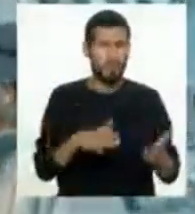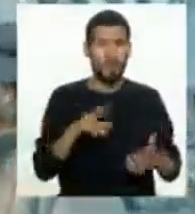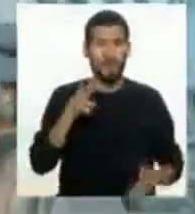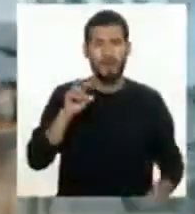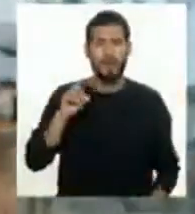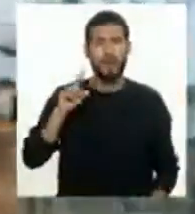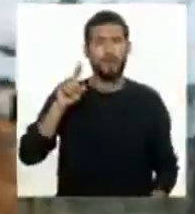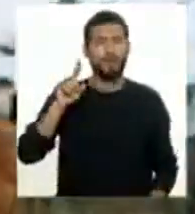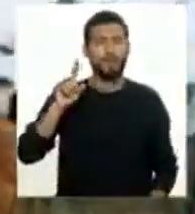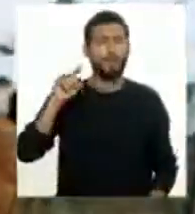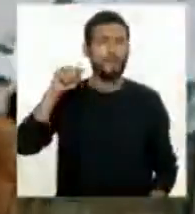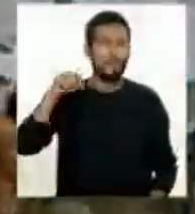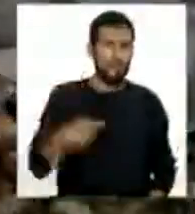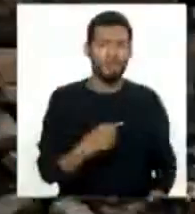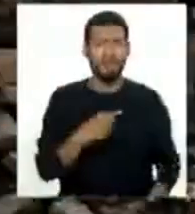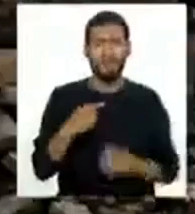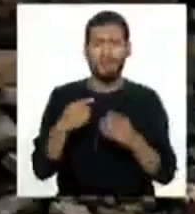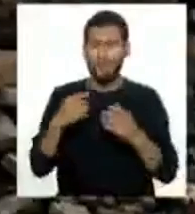.000 damnificados.